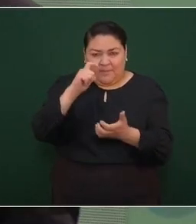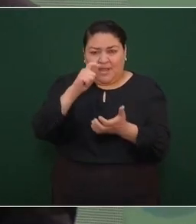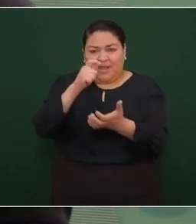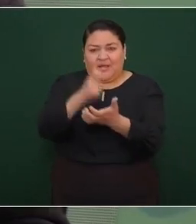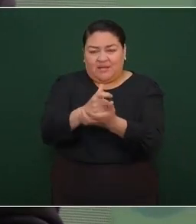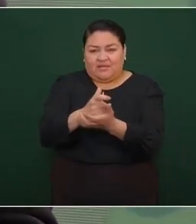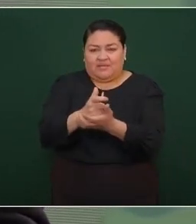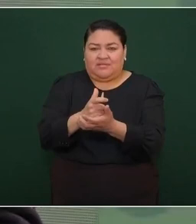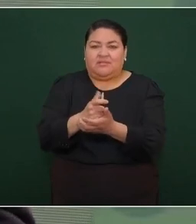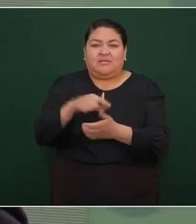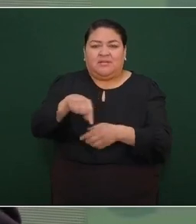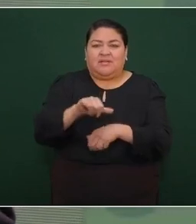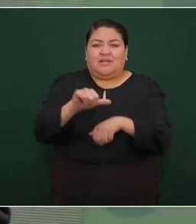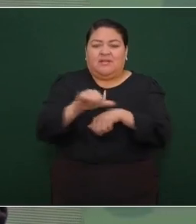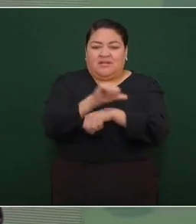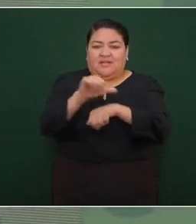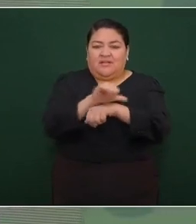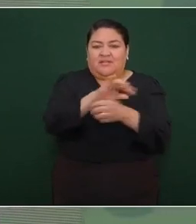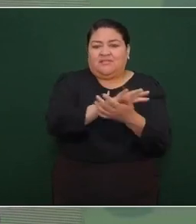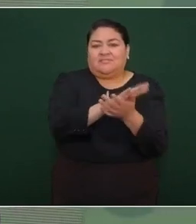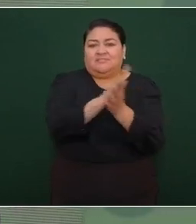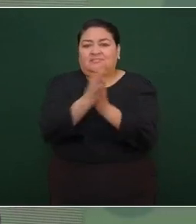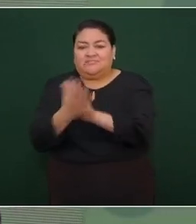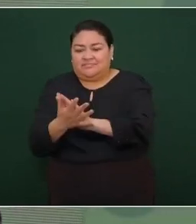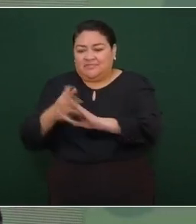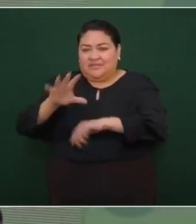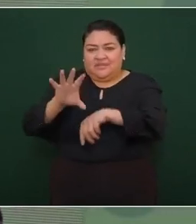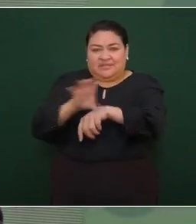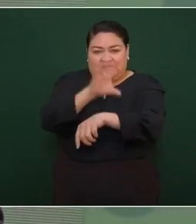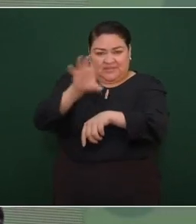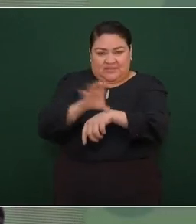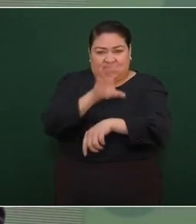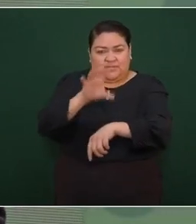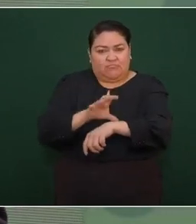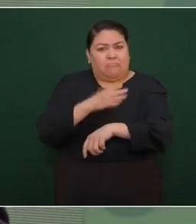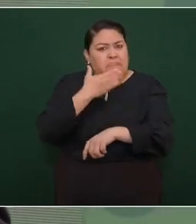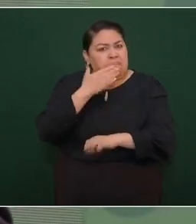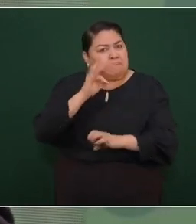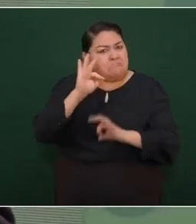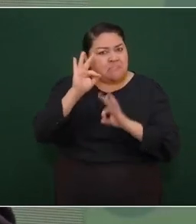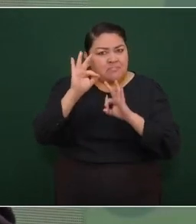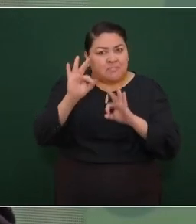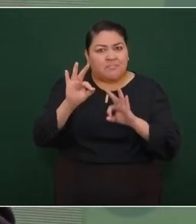los carros eléctricos es una reconversión importante